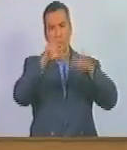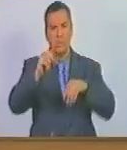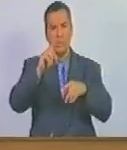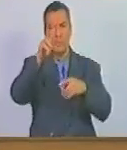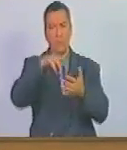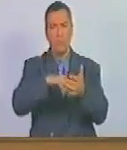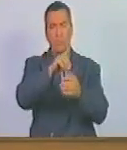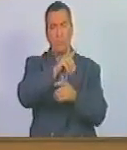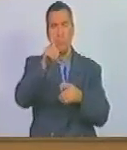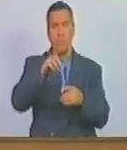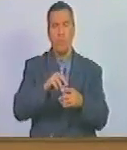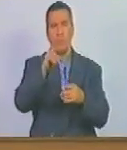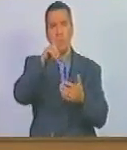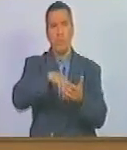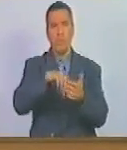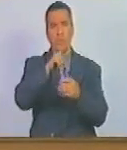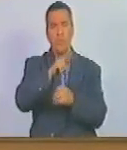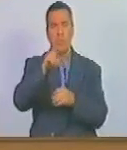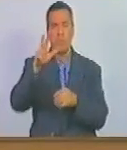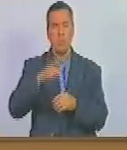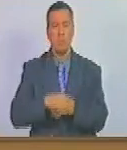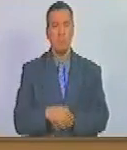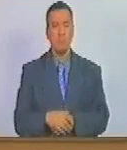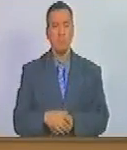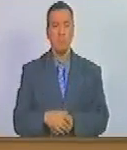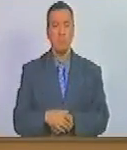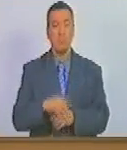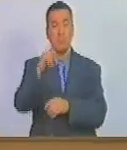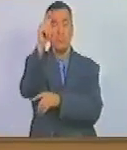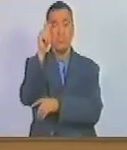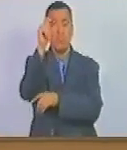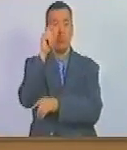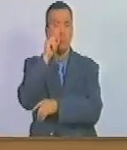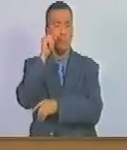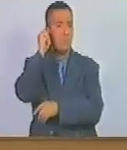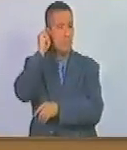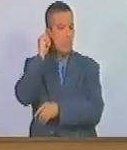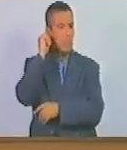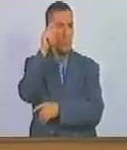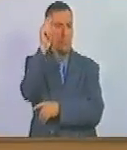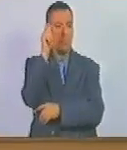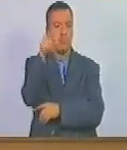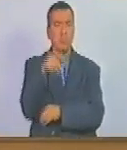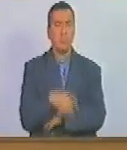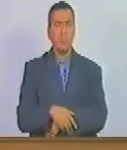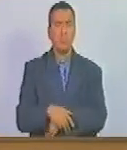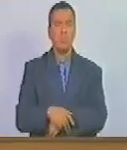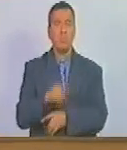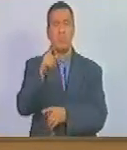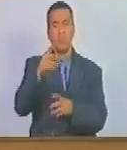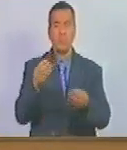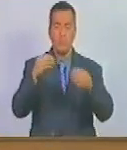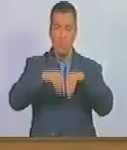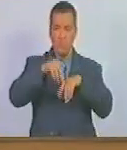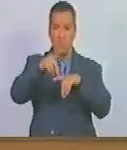2021 y 2023 las adorables diputadas y los honorables diputados que estén de acuerdo con aprobar en segunda